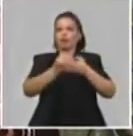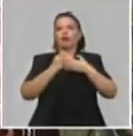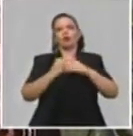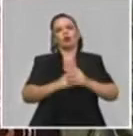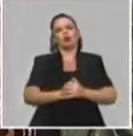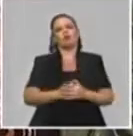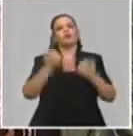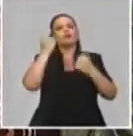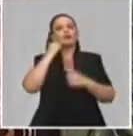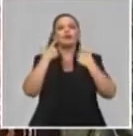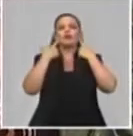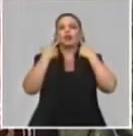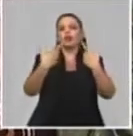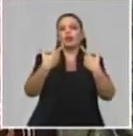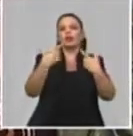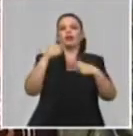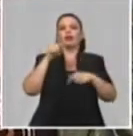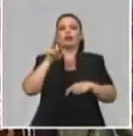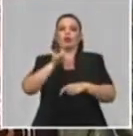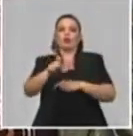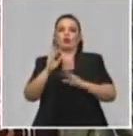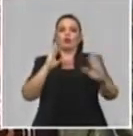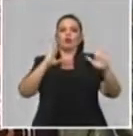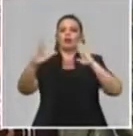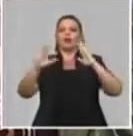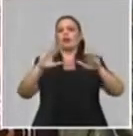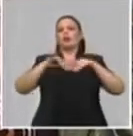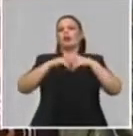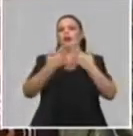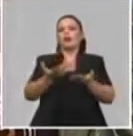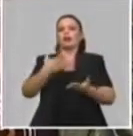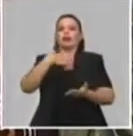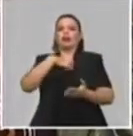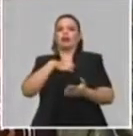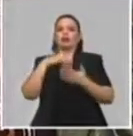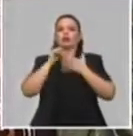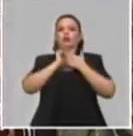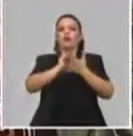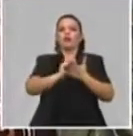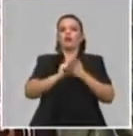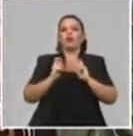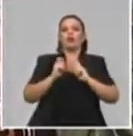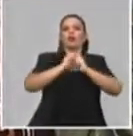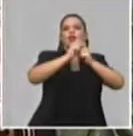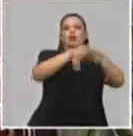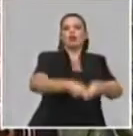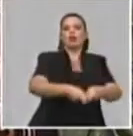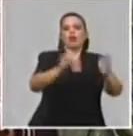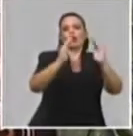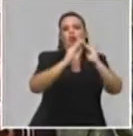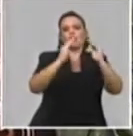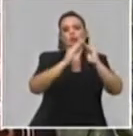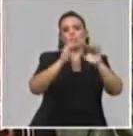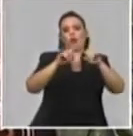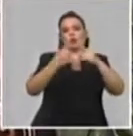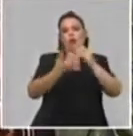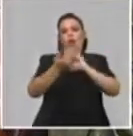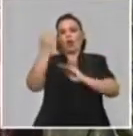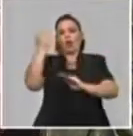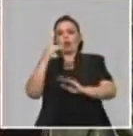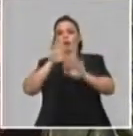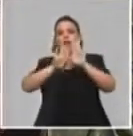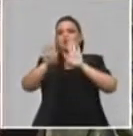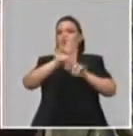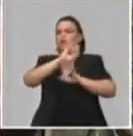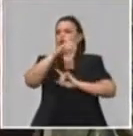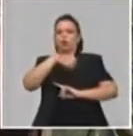Lo más importante en esta última etapa es que se ha puesto en marcha el servicio de entrega a domicilio, aunque no contaba la tienda. La tienda